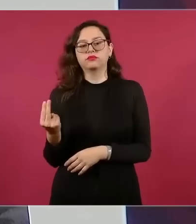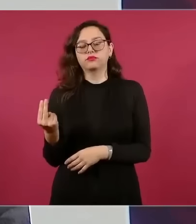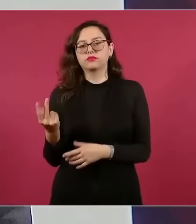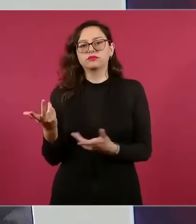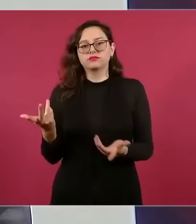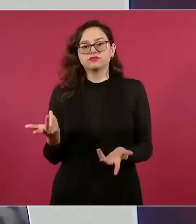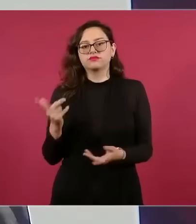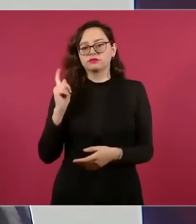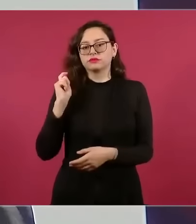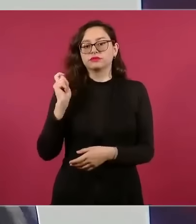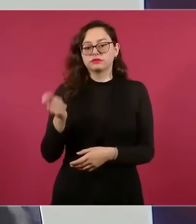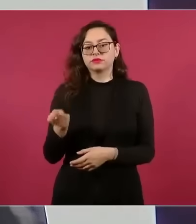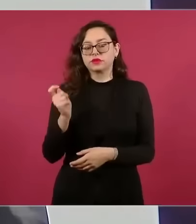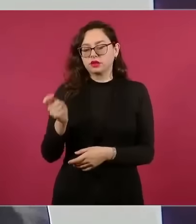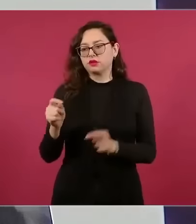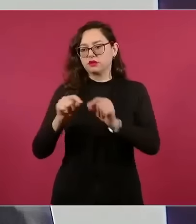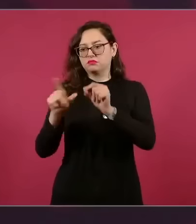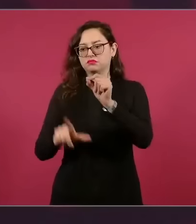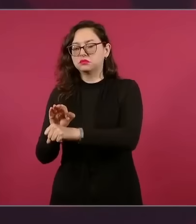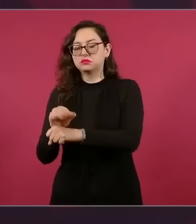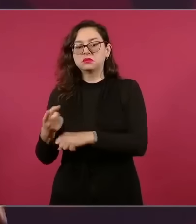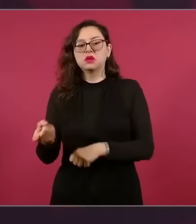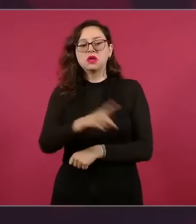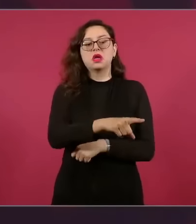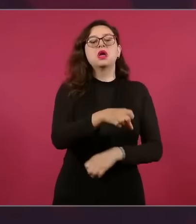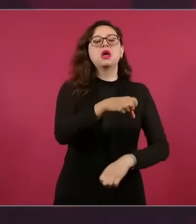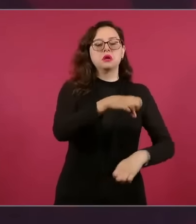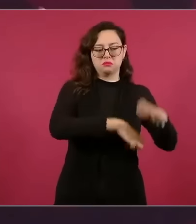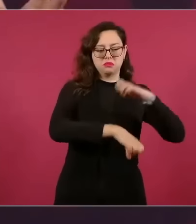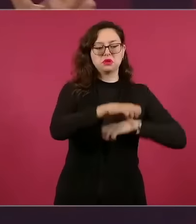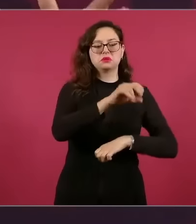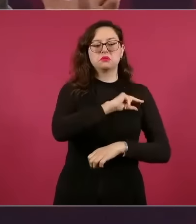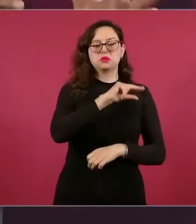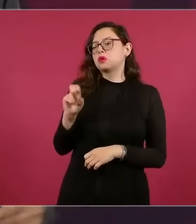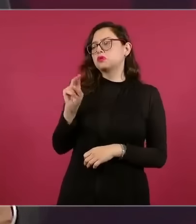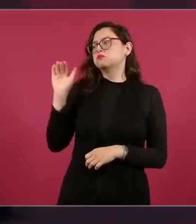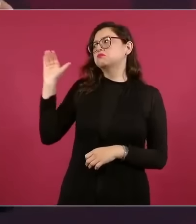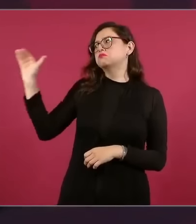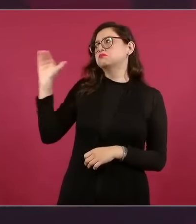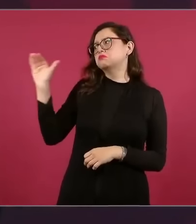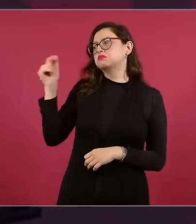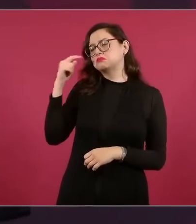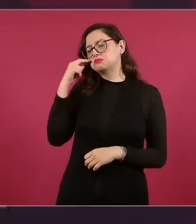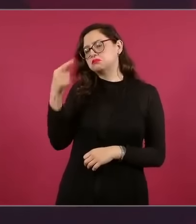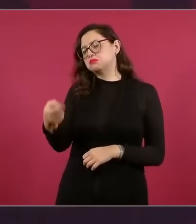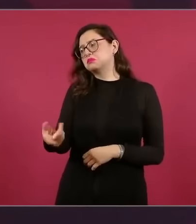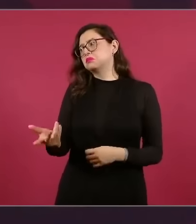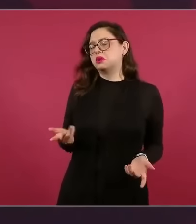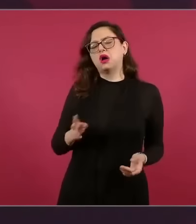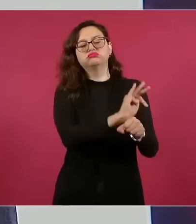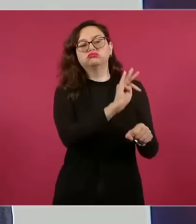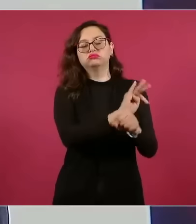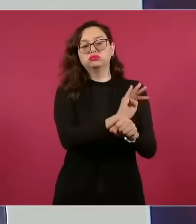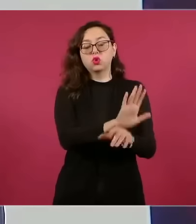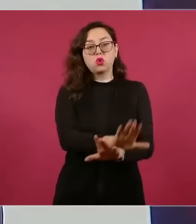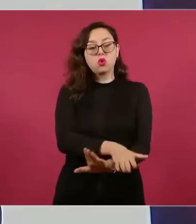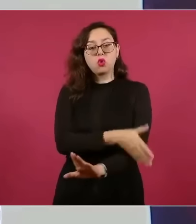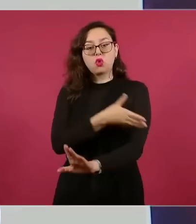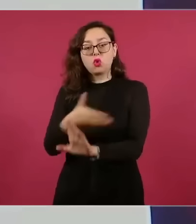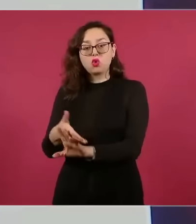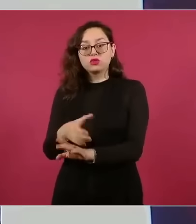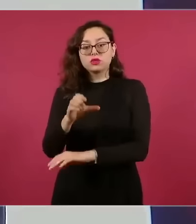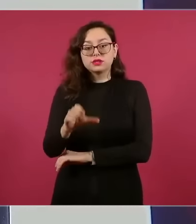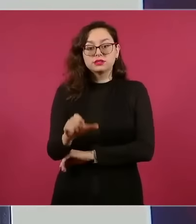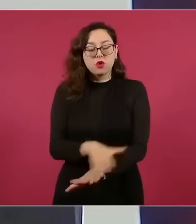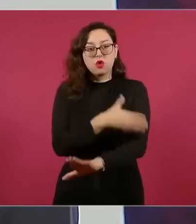que se cobrara más por la luz. Y el juez salió a defender a la empresa extranjera. Gómez